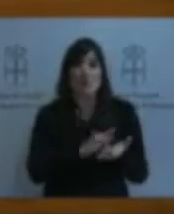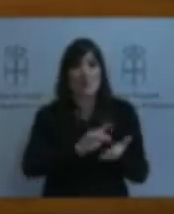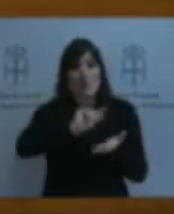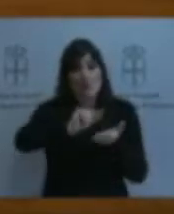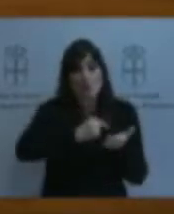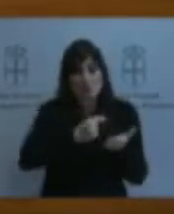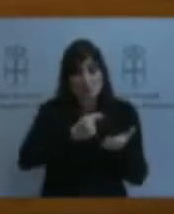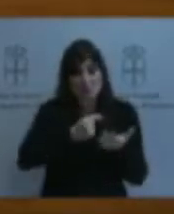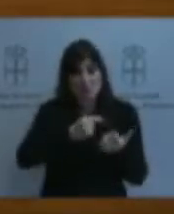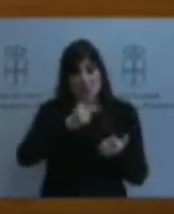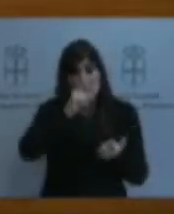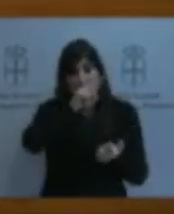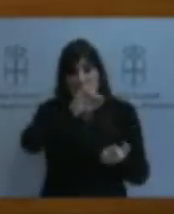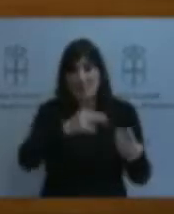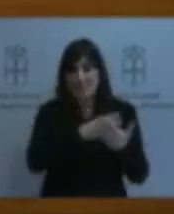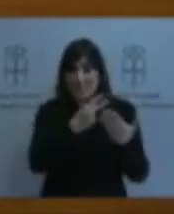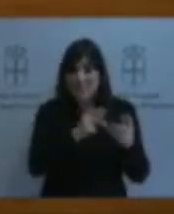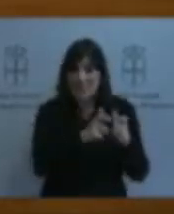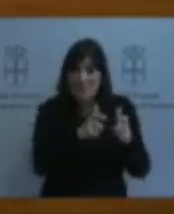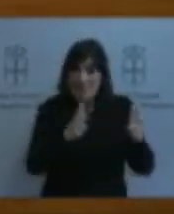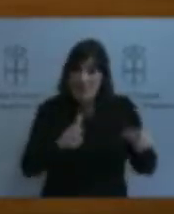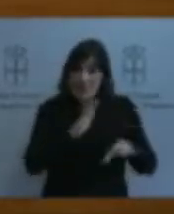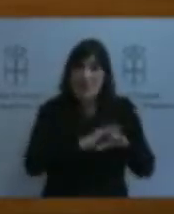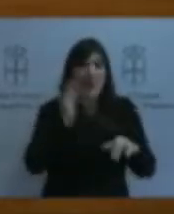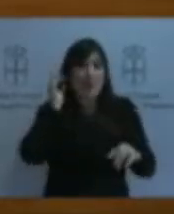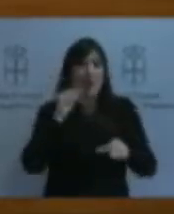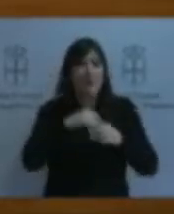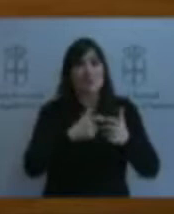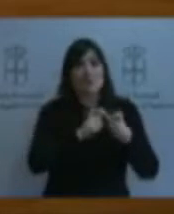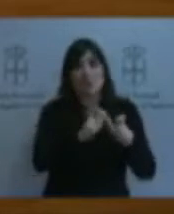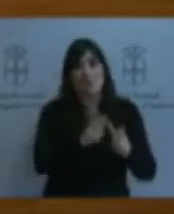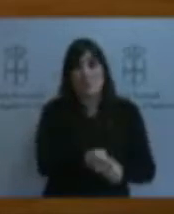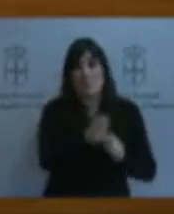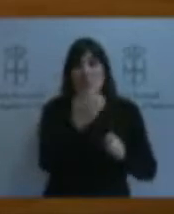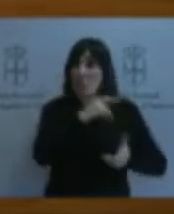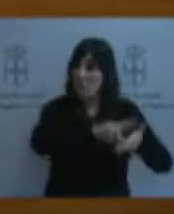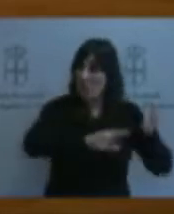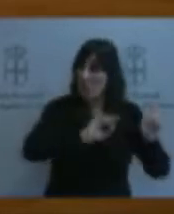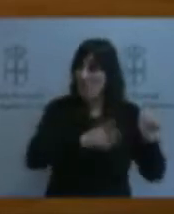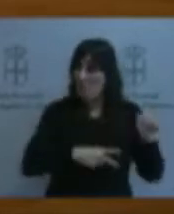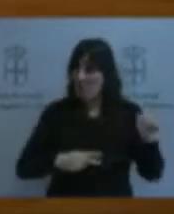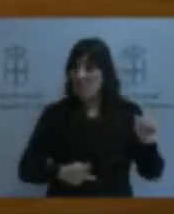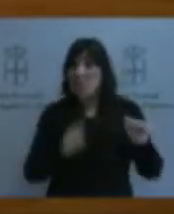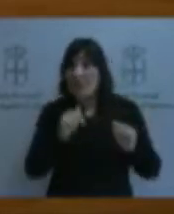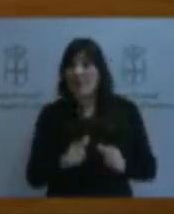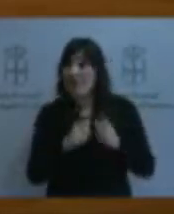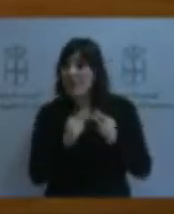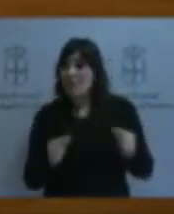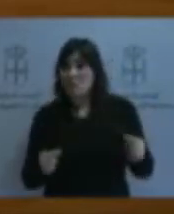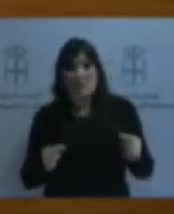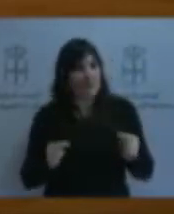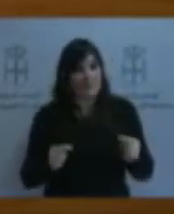mujeres en el sector de la pesca en comunidades como Galicia o Cantabria, en Asturias, sin embargo, este hecho no es así.